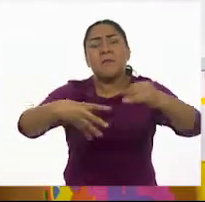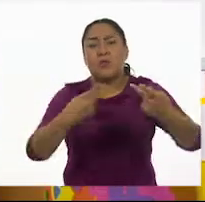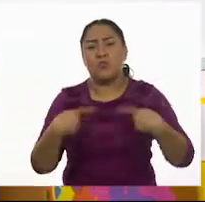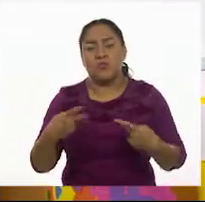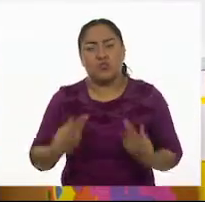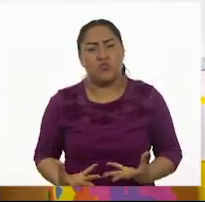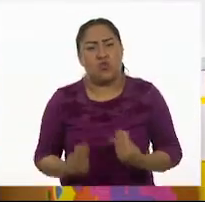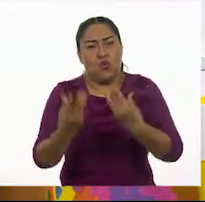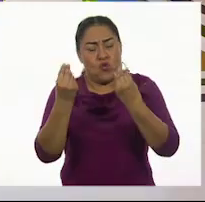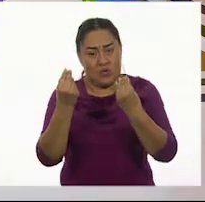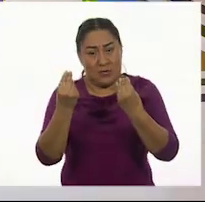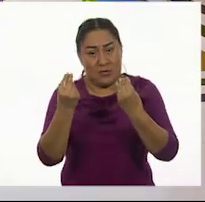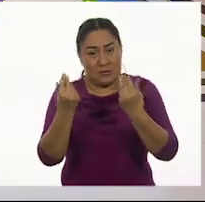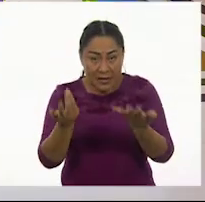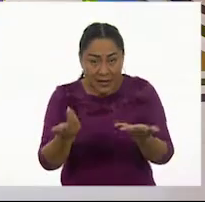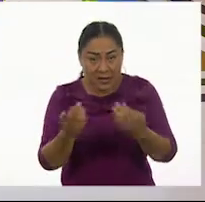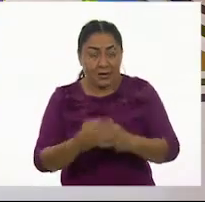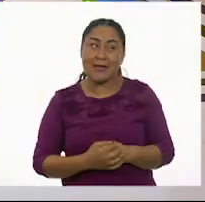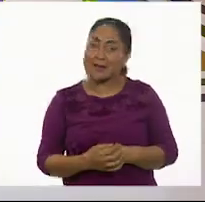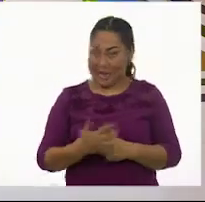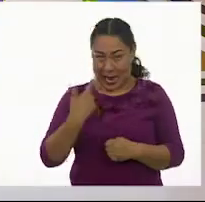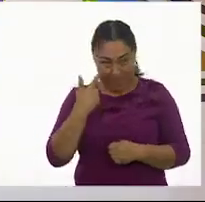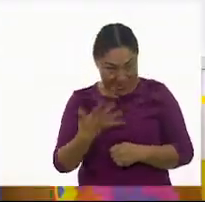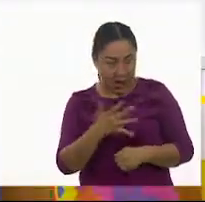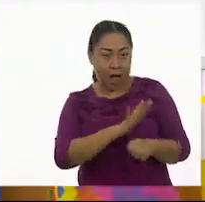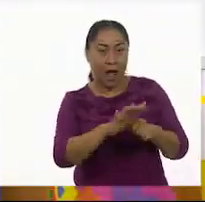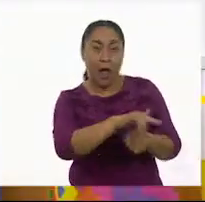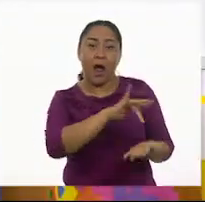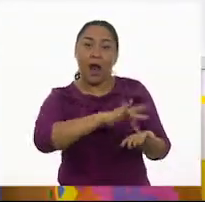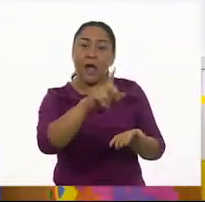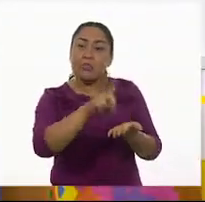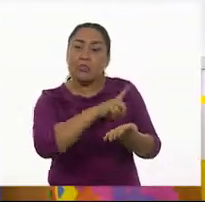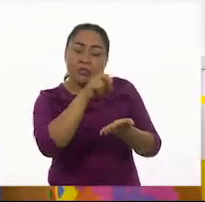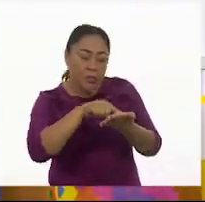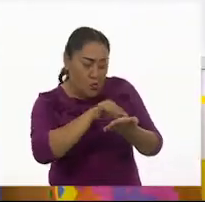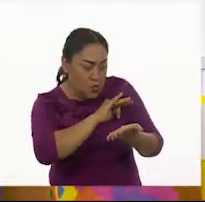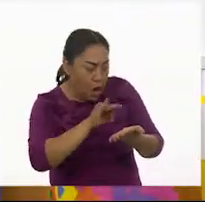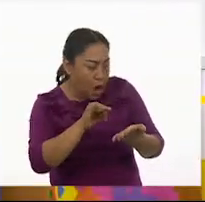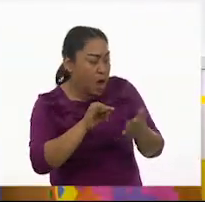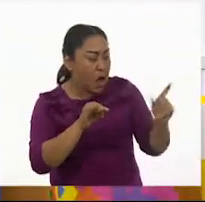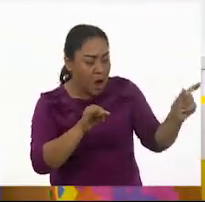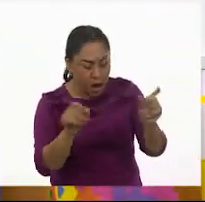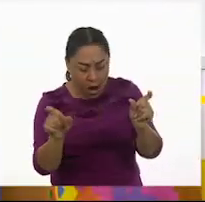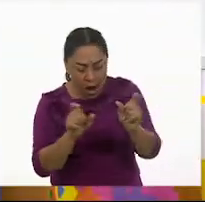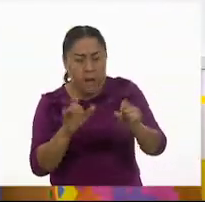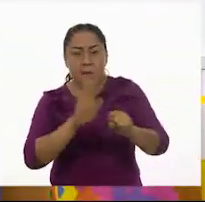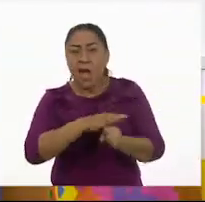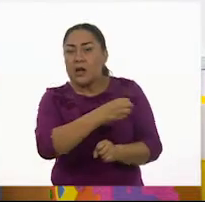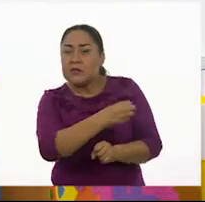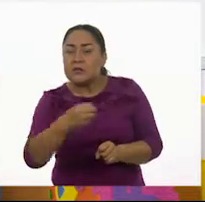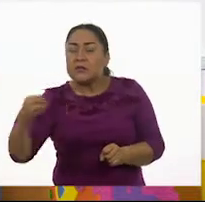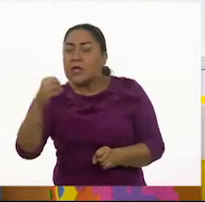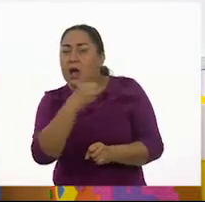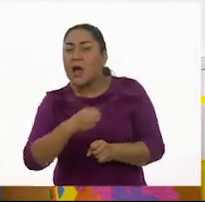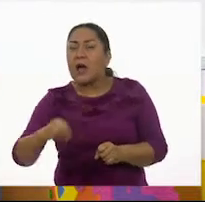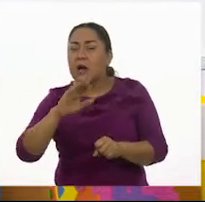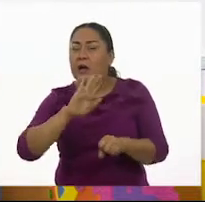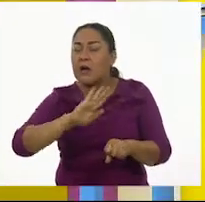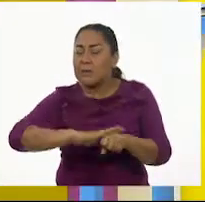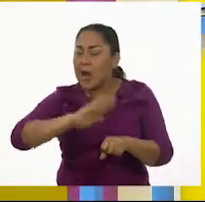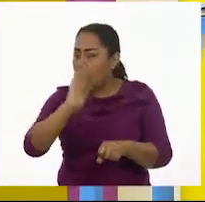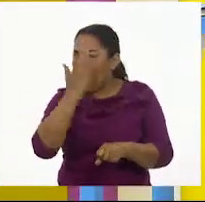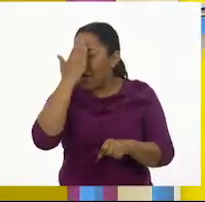Así Al mismo tiempo. Oye, ¿viste cómo con el diccionario podemos hasta armar las definiciones más precisas para conocer los temas?